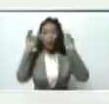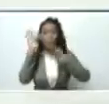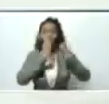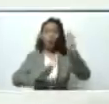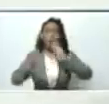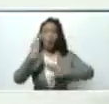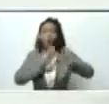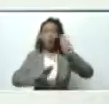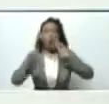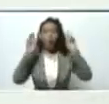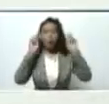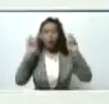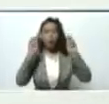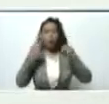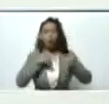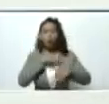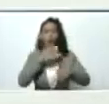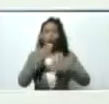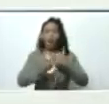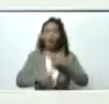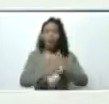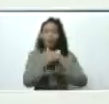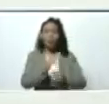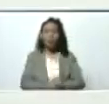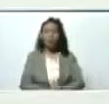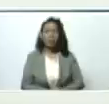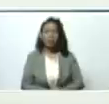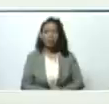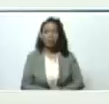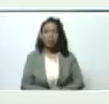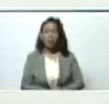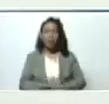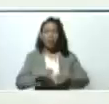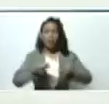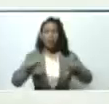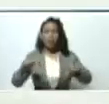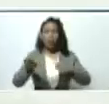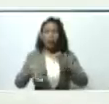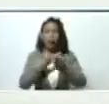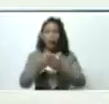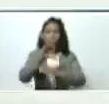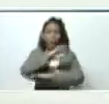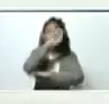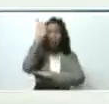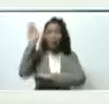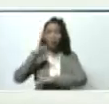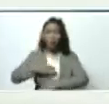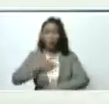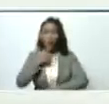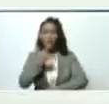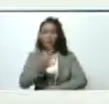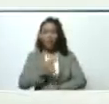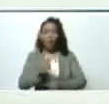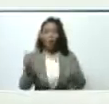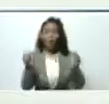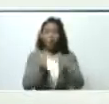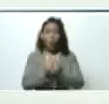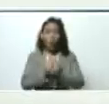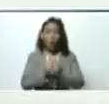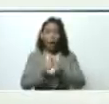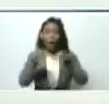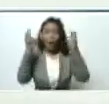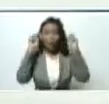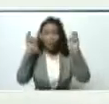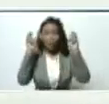y sintéticos hemos avanzado de la tierra al cielo pudiéramos decir con el catálogo de